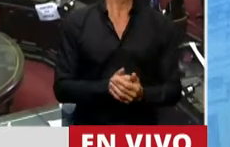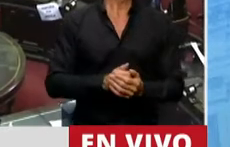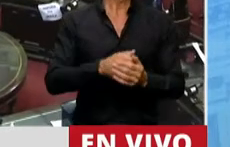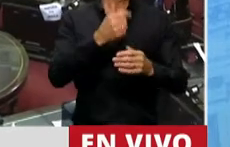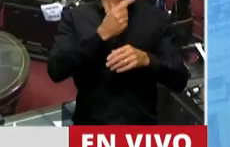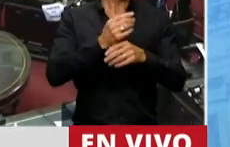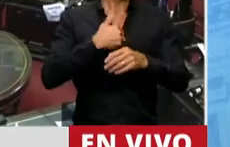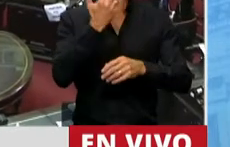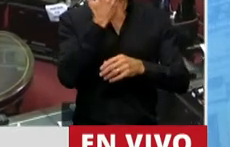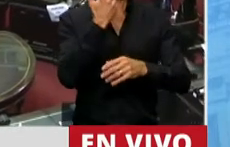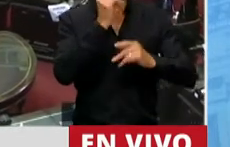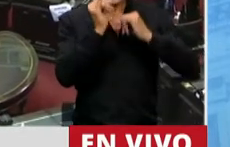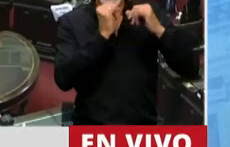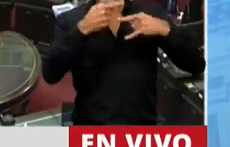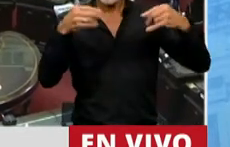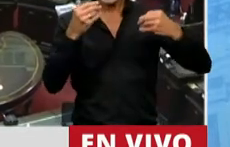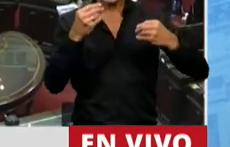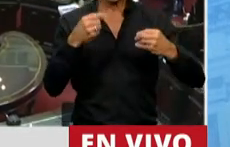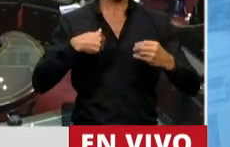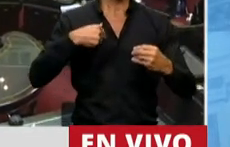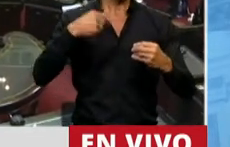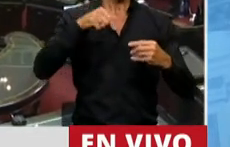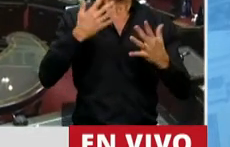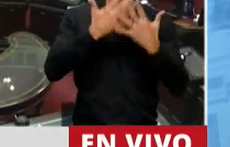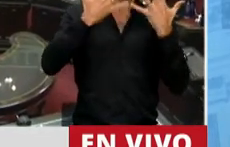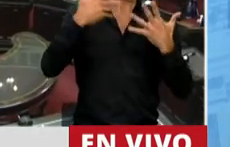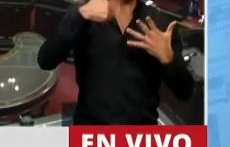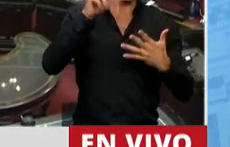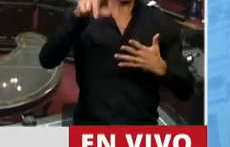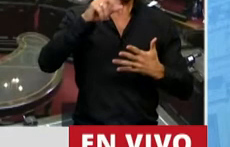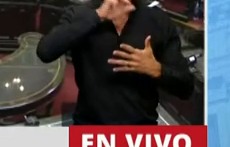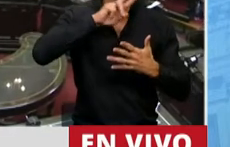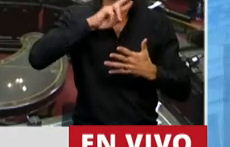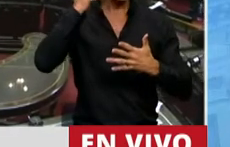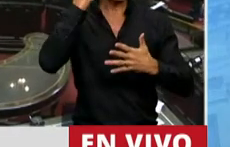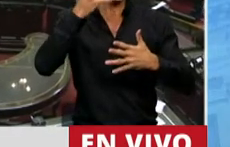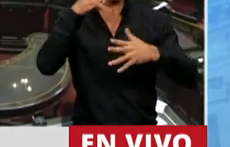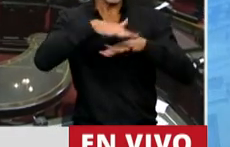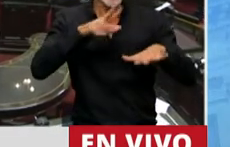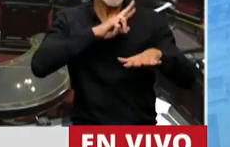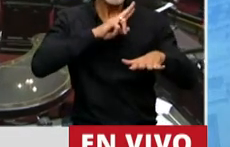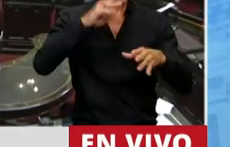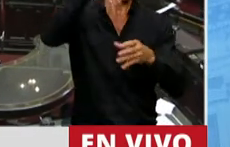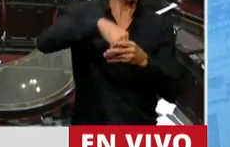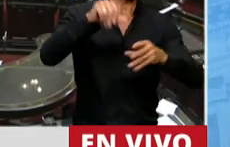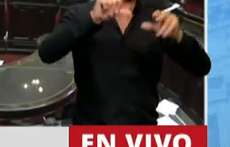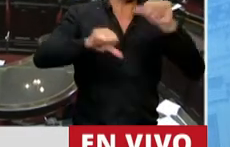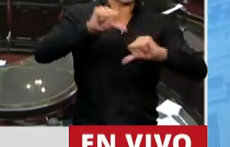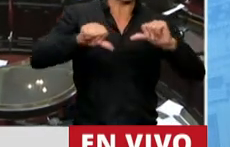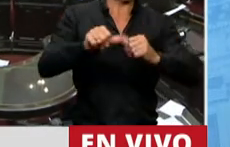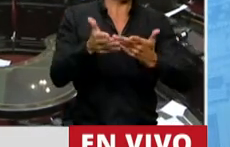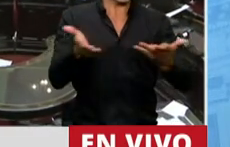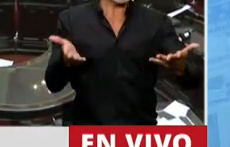me gustaría comentar que lo estamos haciendo en el Día de la Mujer y de la Niña en las Ciencias. Y